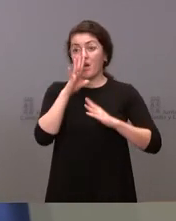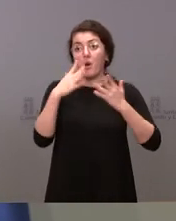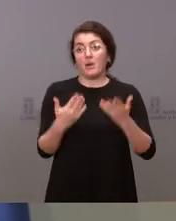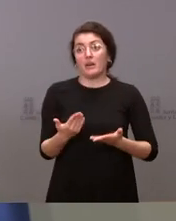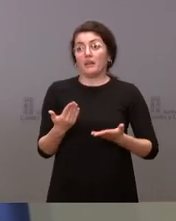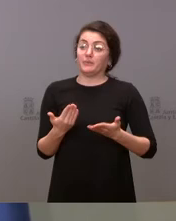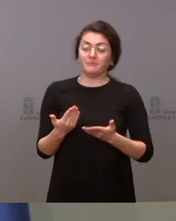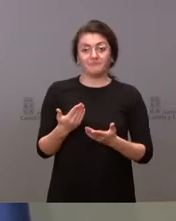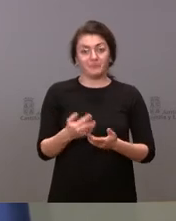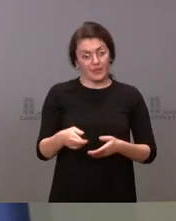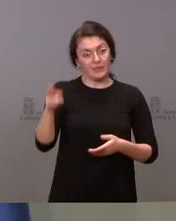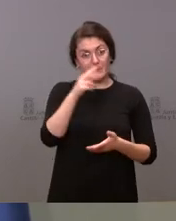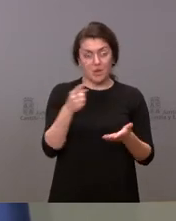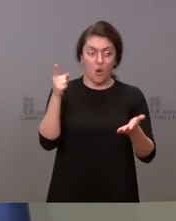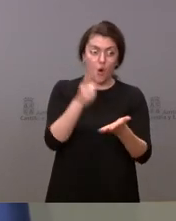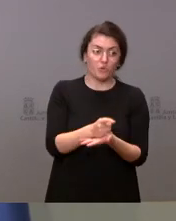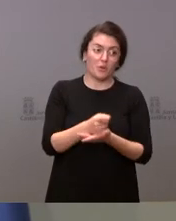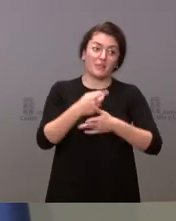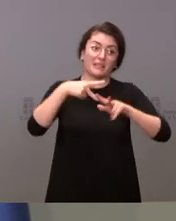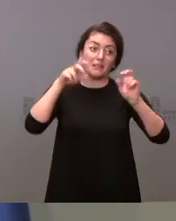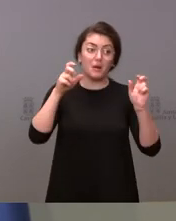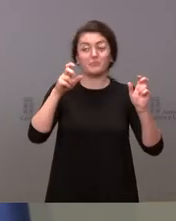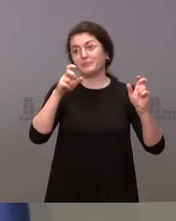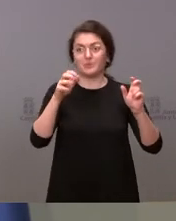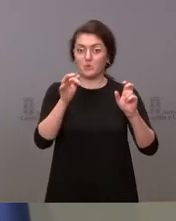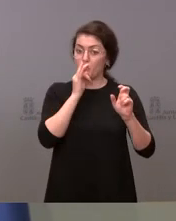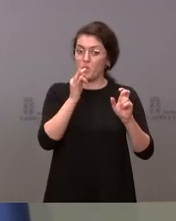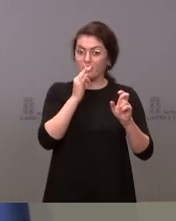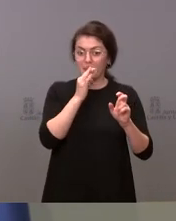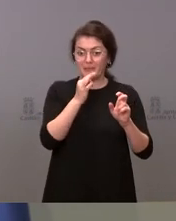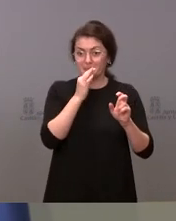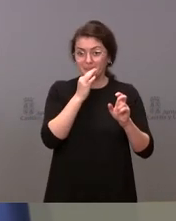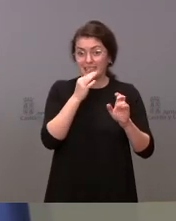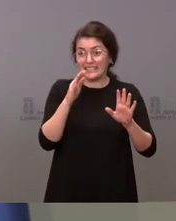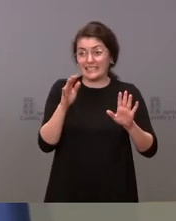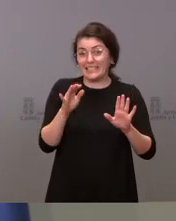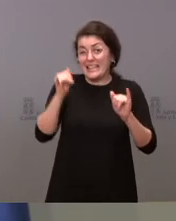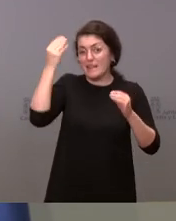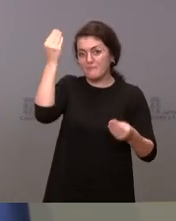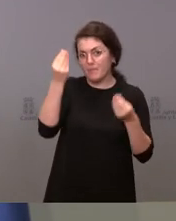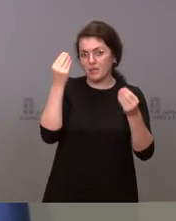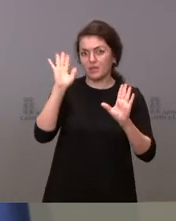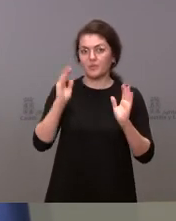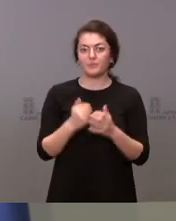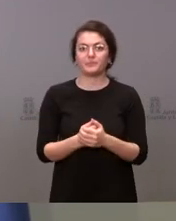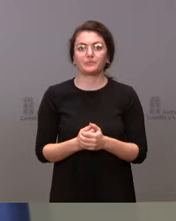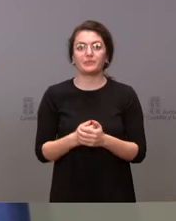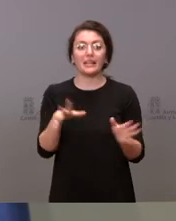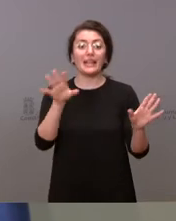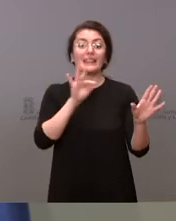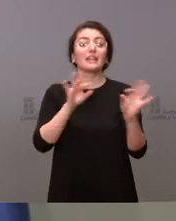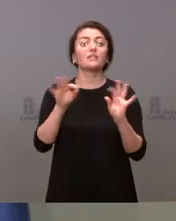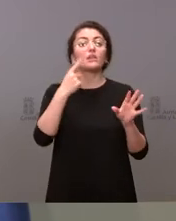que ni siquiera se ha planteado ni en la ponencia de vacunas. Las decisiones de qué población se vacuna